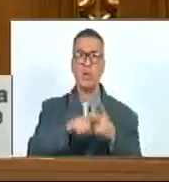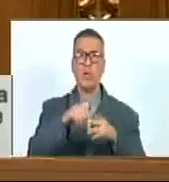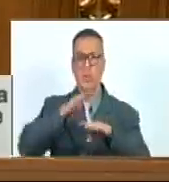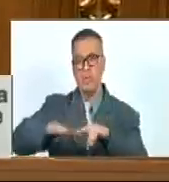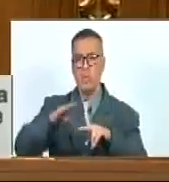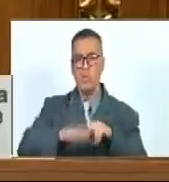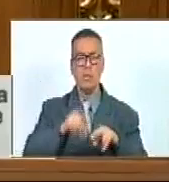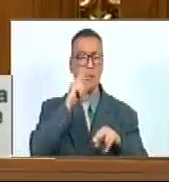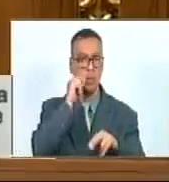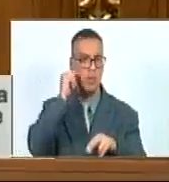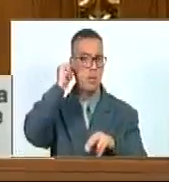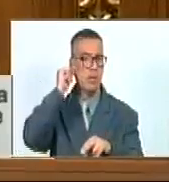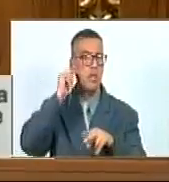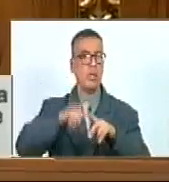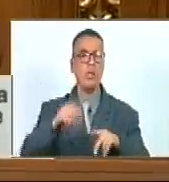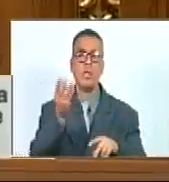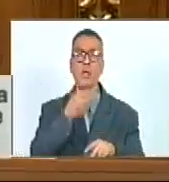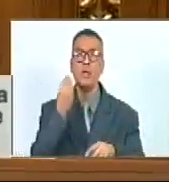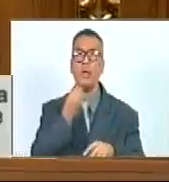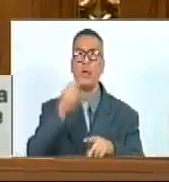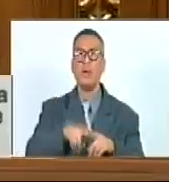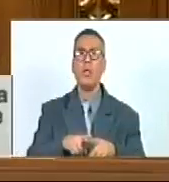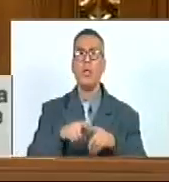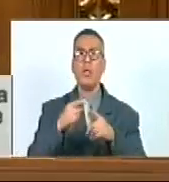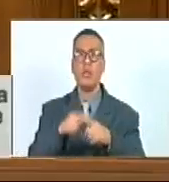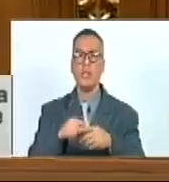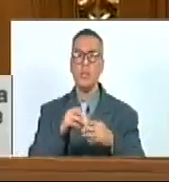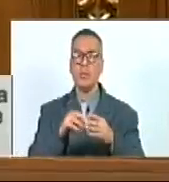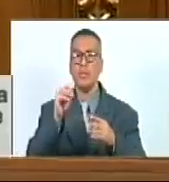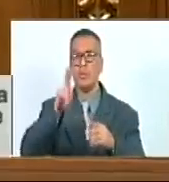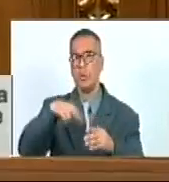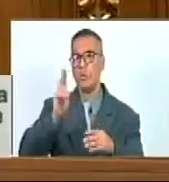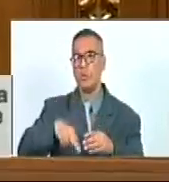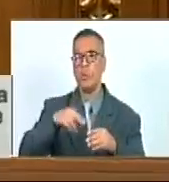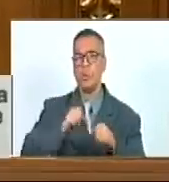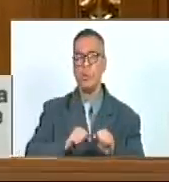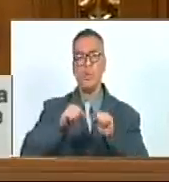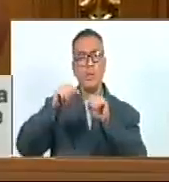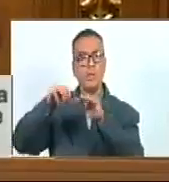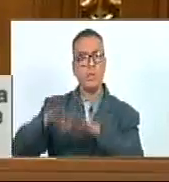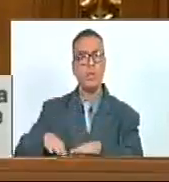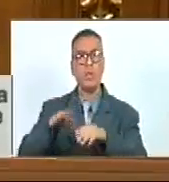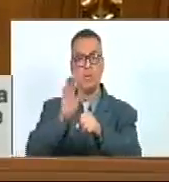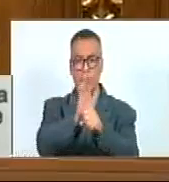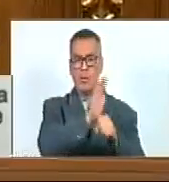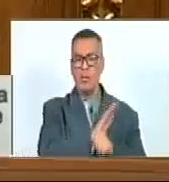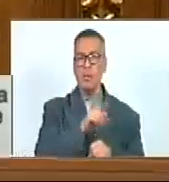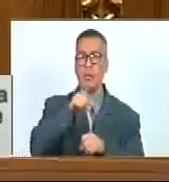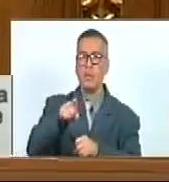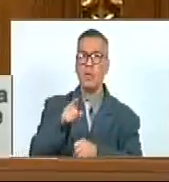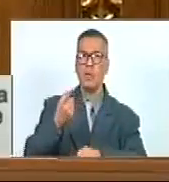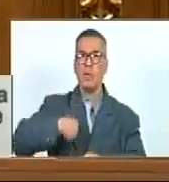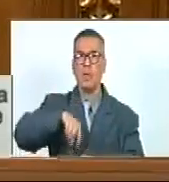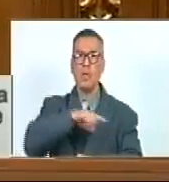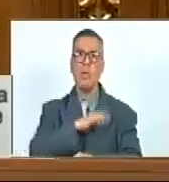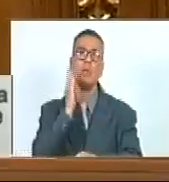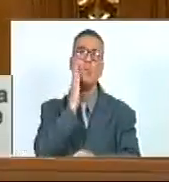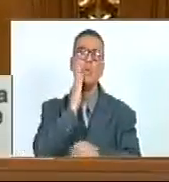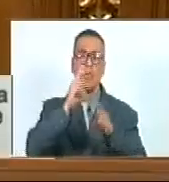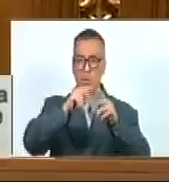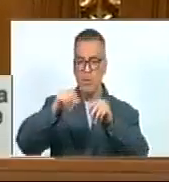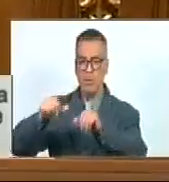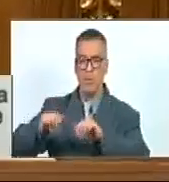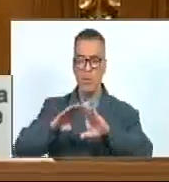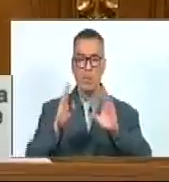Niños A las Niñas A la Juventud Divino Tesoro Que nunca Dejemos De proteger A nuestra Madre Tierra